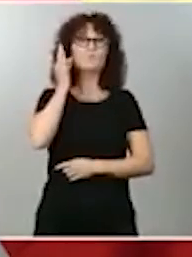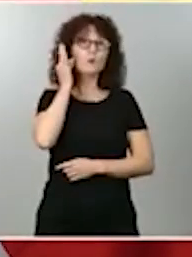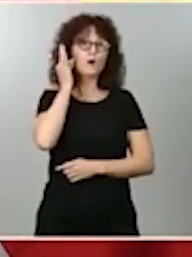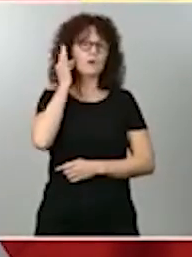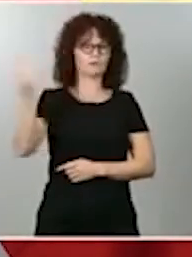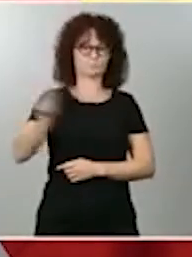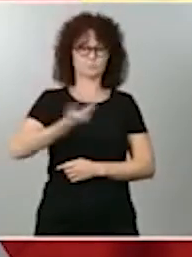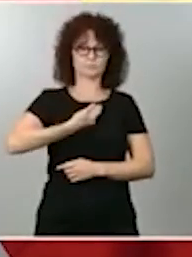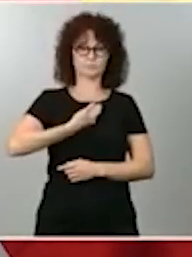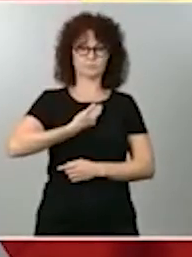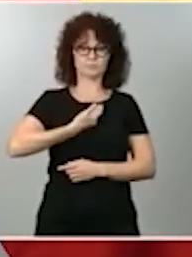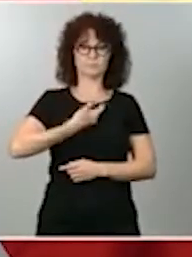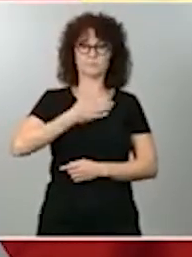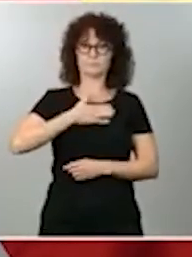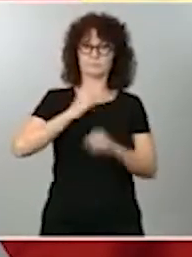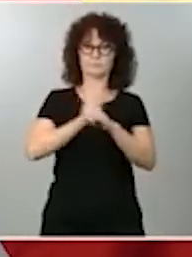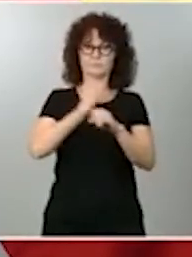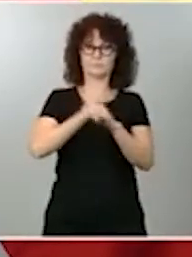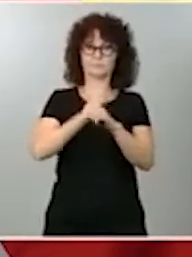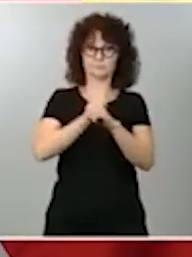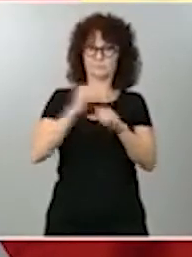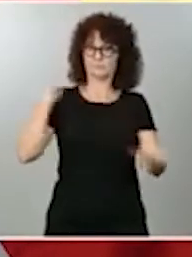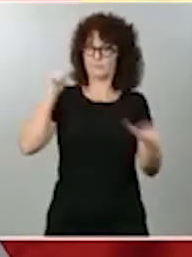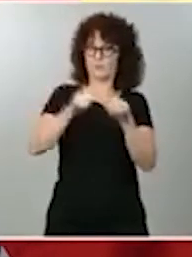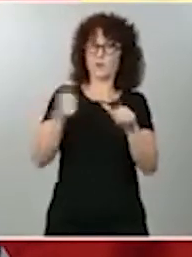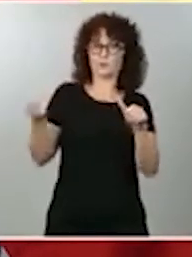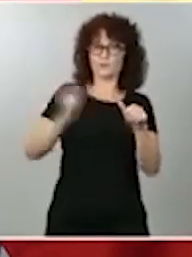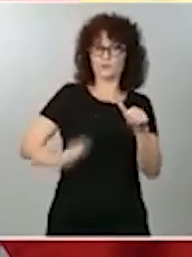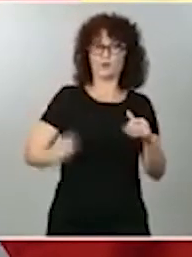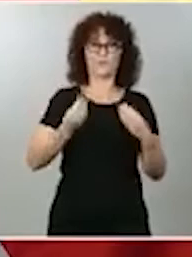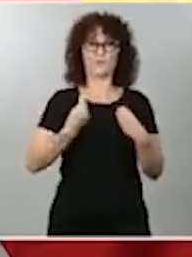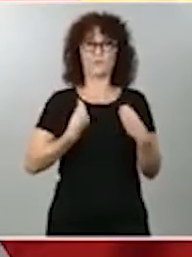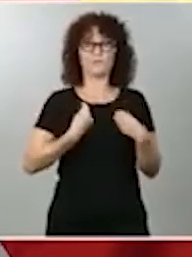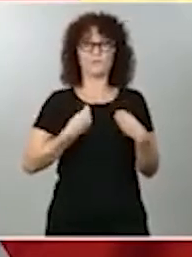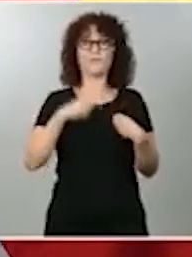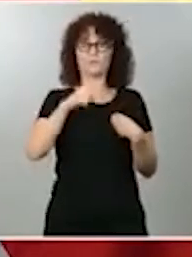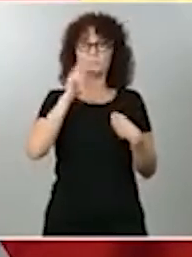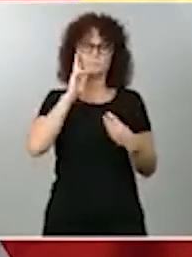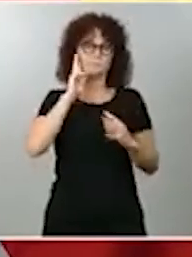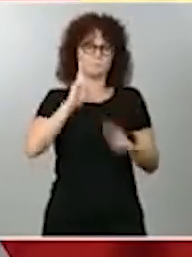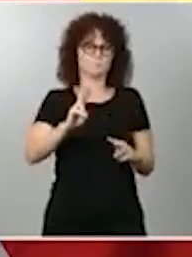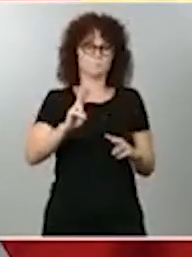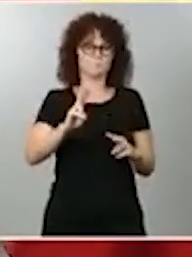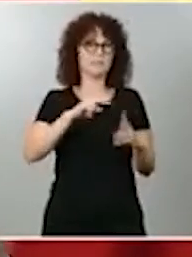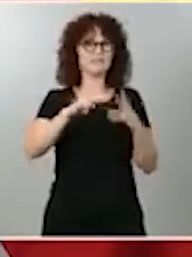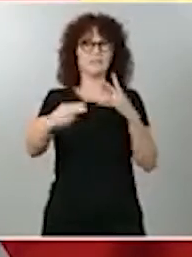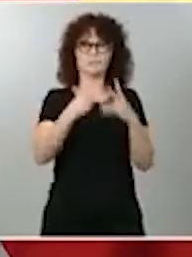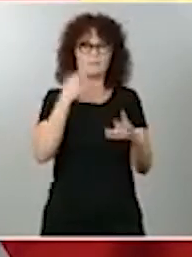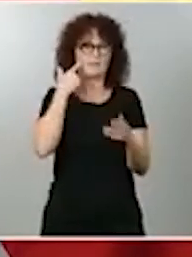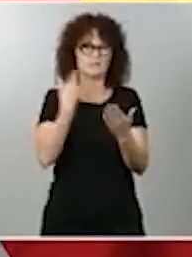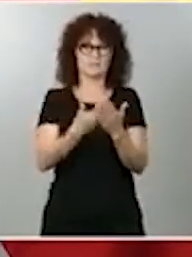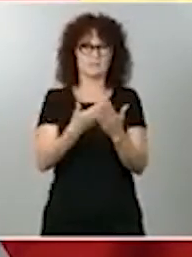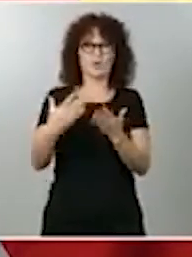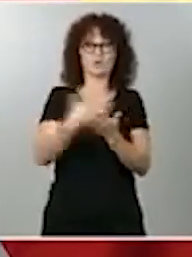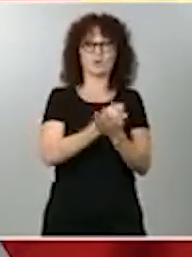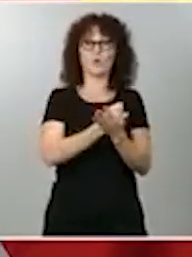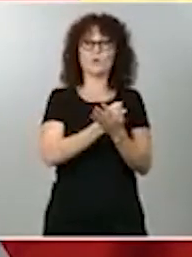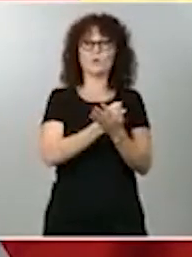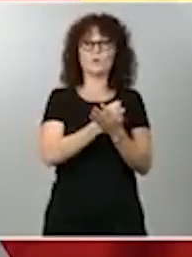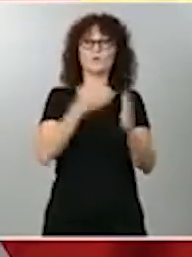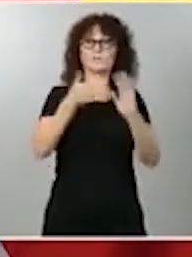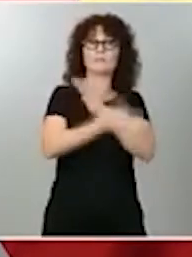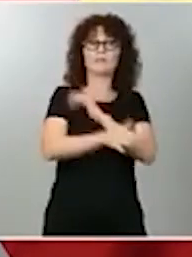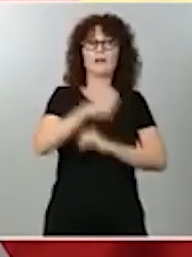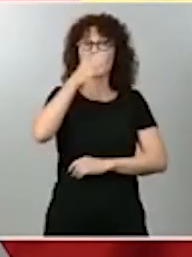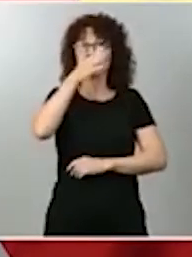carrera profesional y de nuestra vida. Ahí vamos a verlo absolutamente todo. No solo es que no haya denuncias e interposición de acciones en el